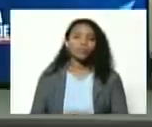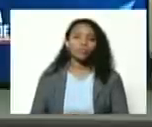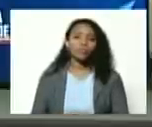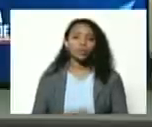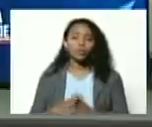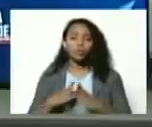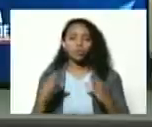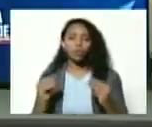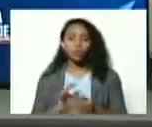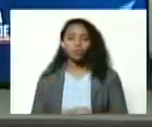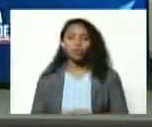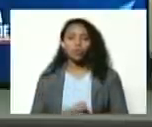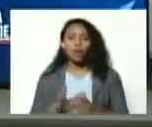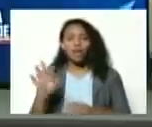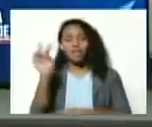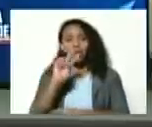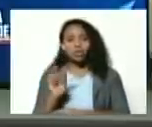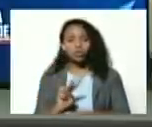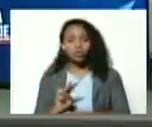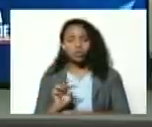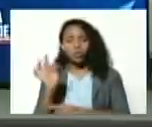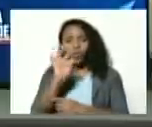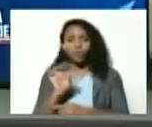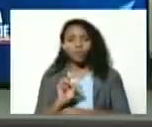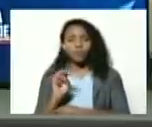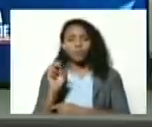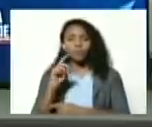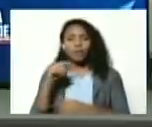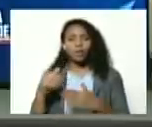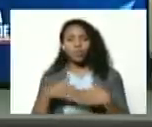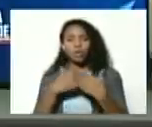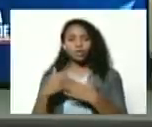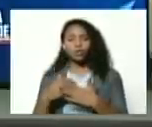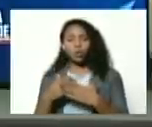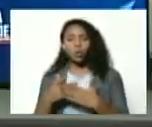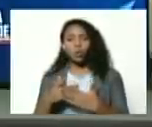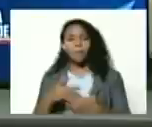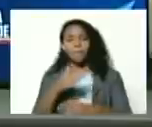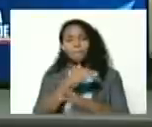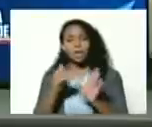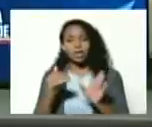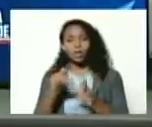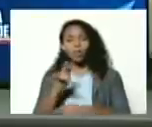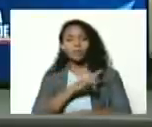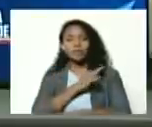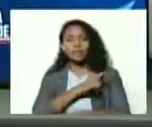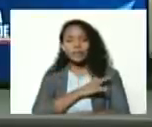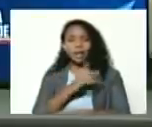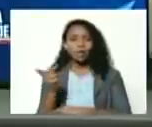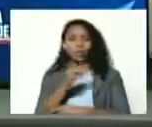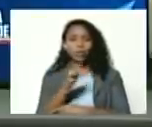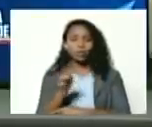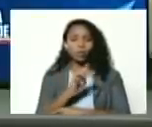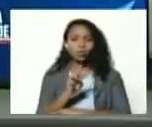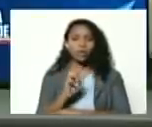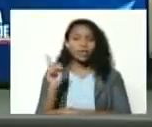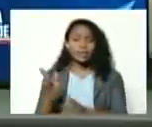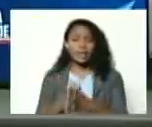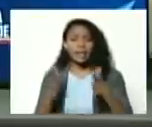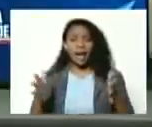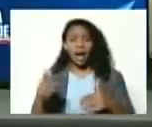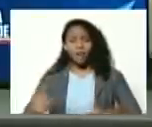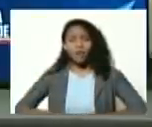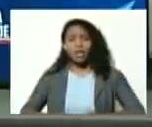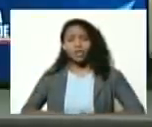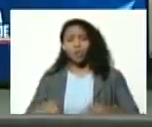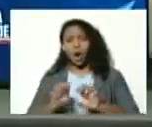educación media con la federación venezolana de estudiantes de educación universitaria tenemos que hacer un gran esfuerzo a nivel